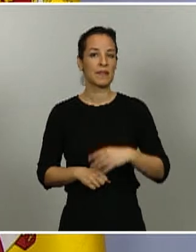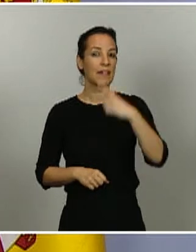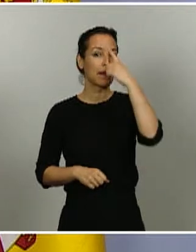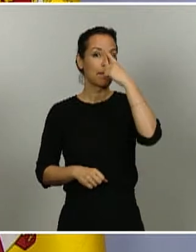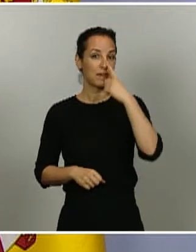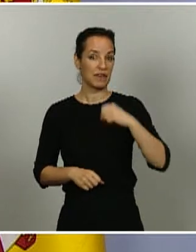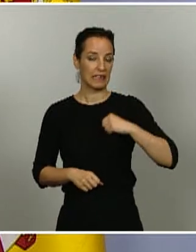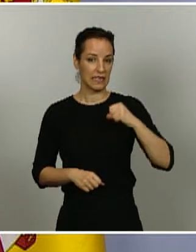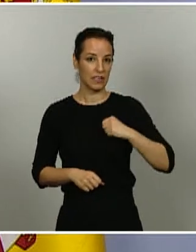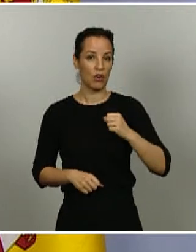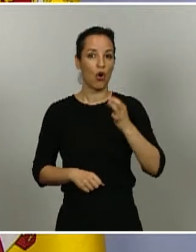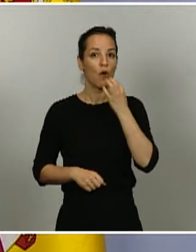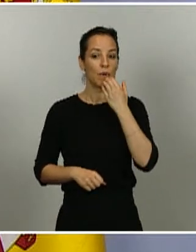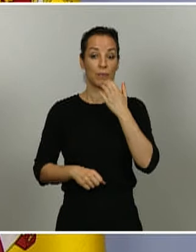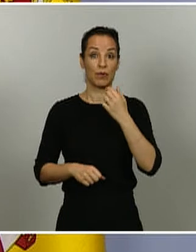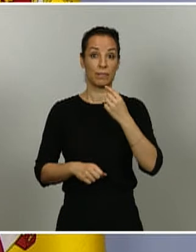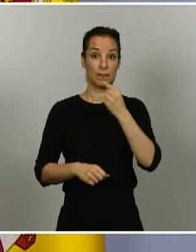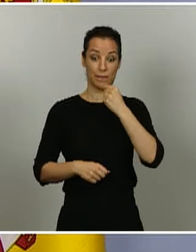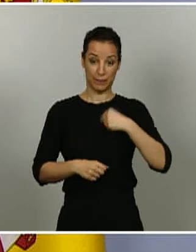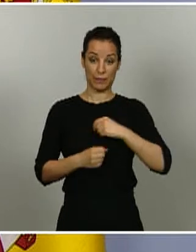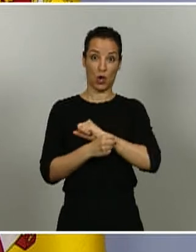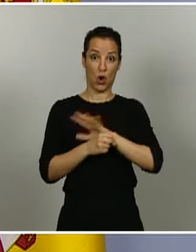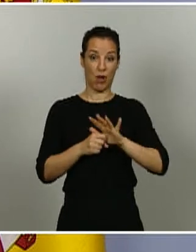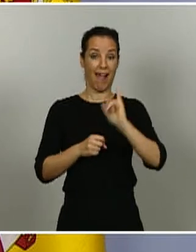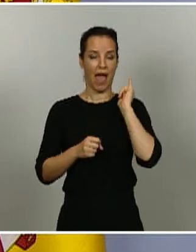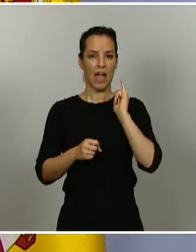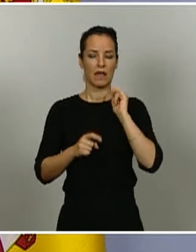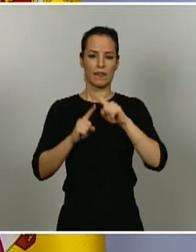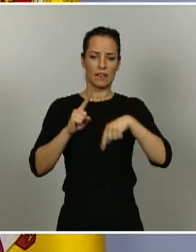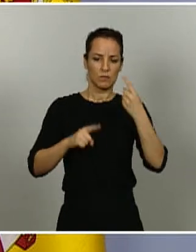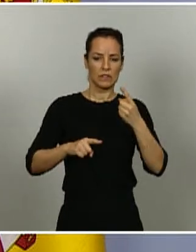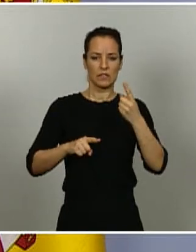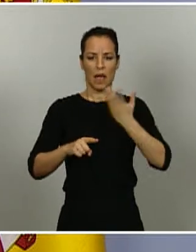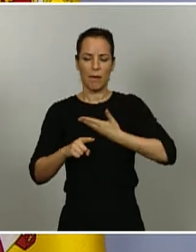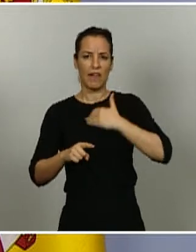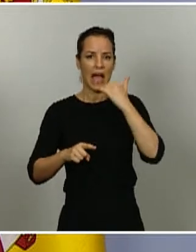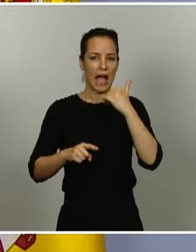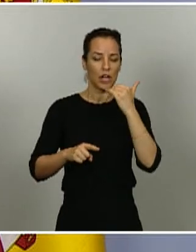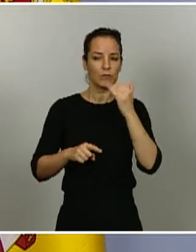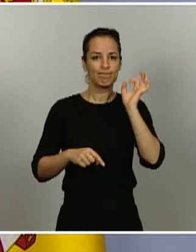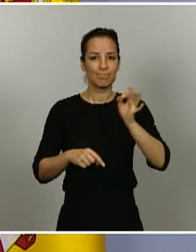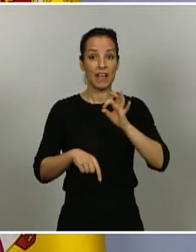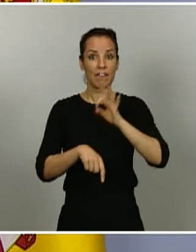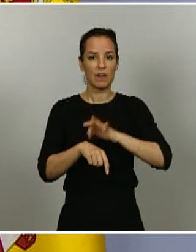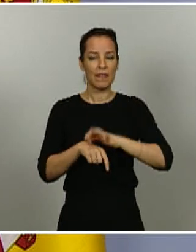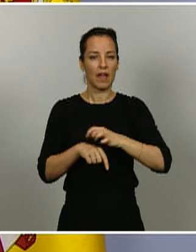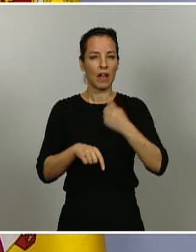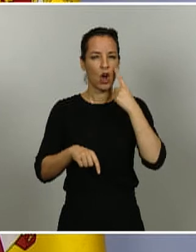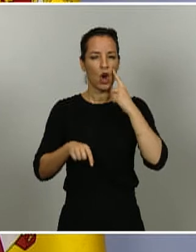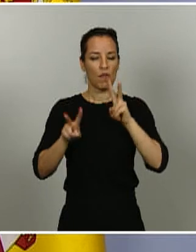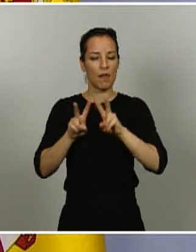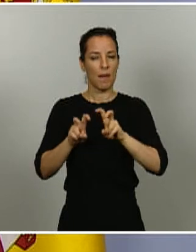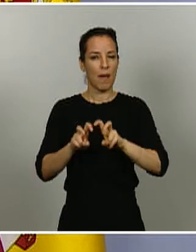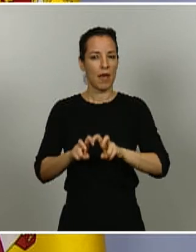coronavirus efectivamente cada vez sabemos más de la enfermedad cada vez estamos identificando diferentes evoluciones